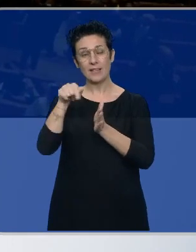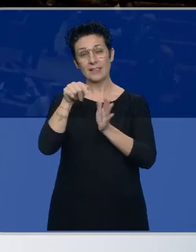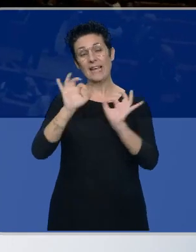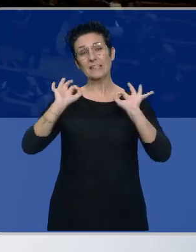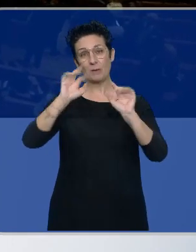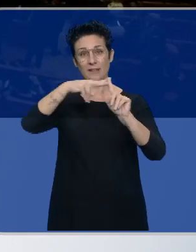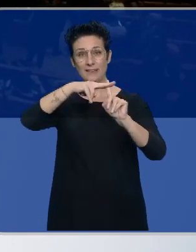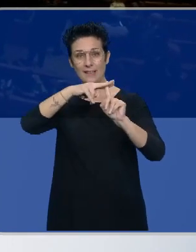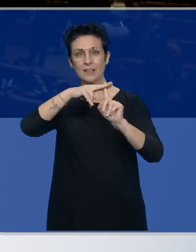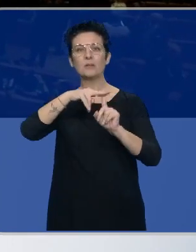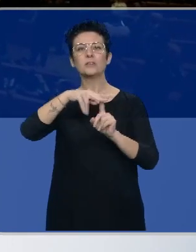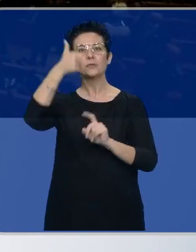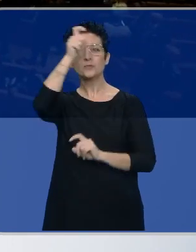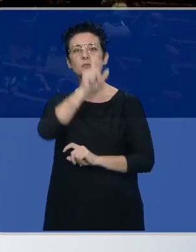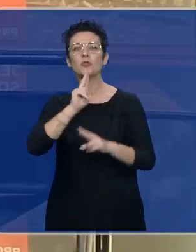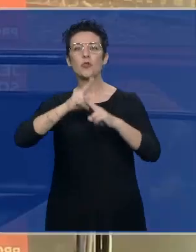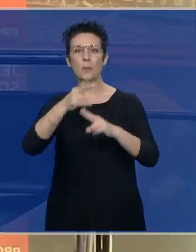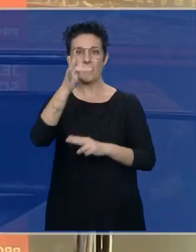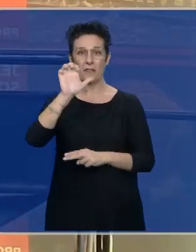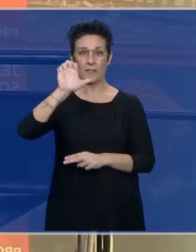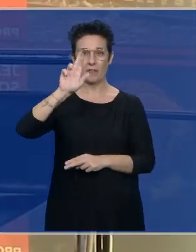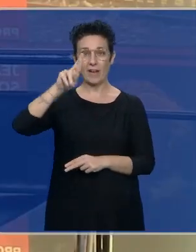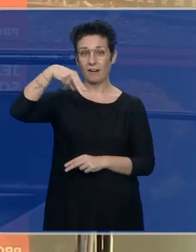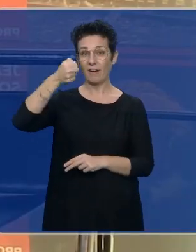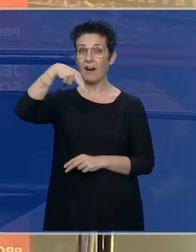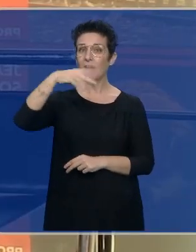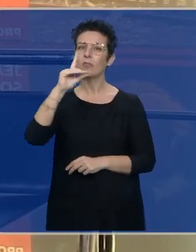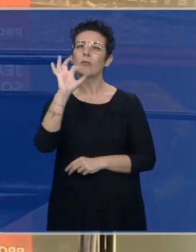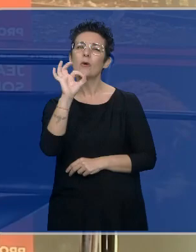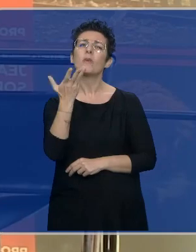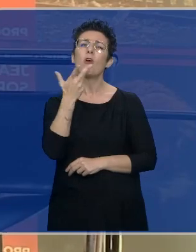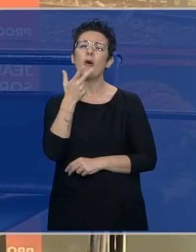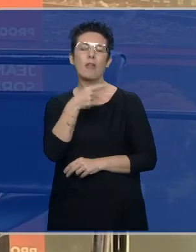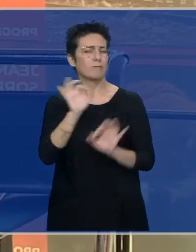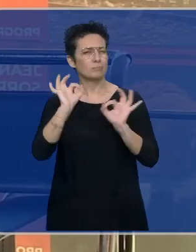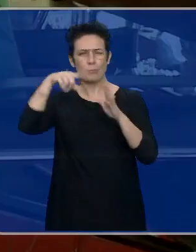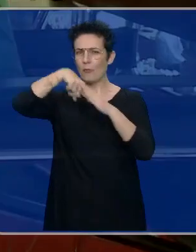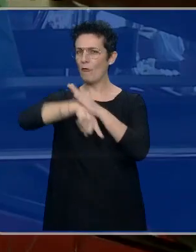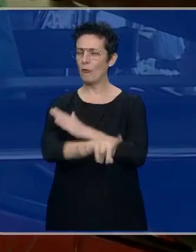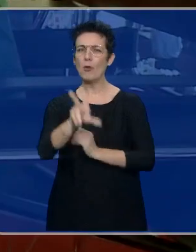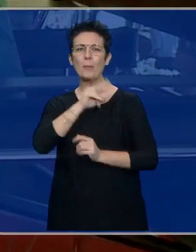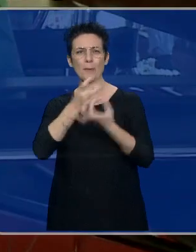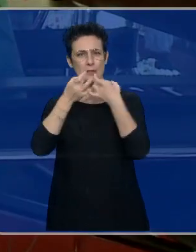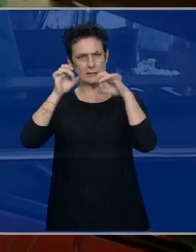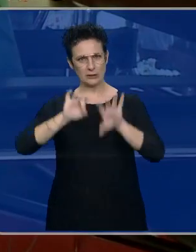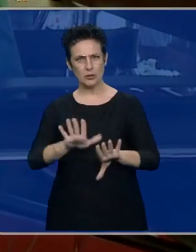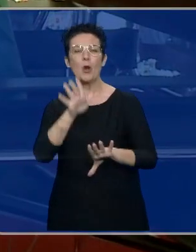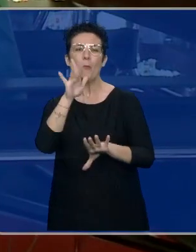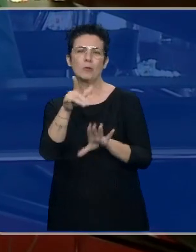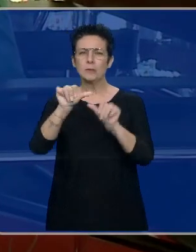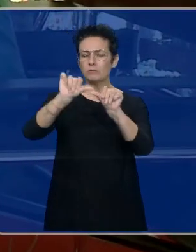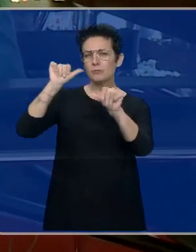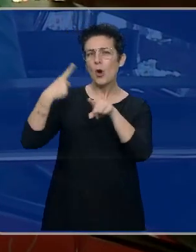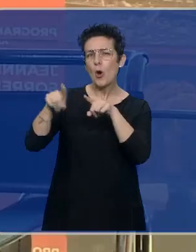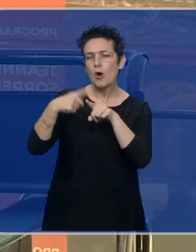especial. Él es Fernando Conde, que conoce muy bien la historia de estos premios. Y nos va a poder contar algunas anécdotas y